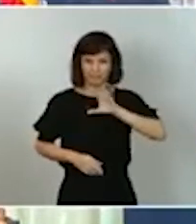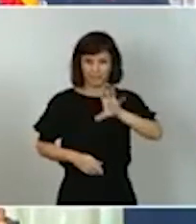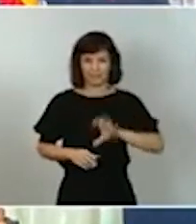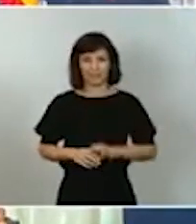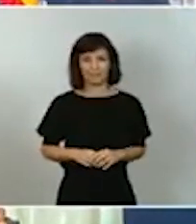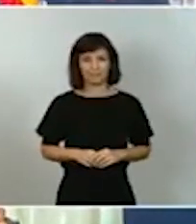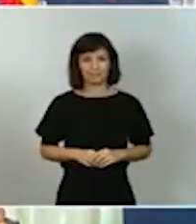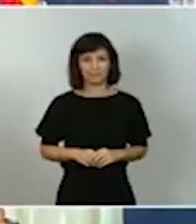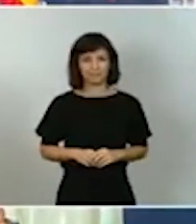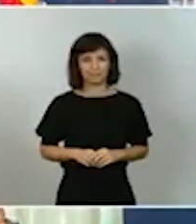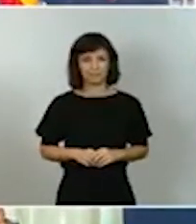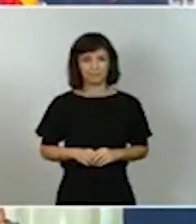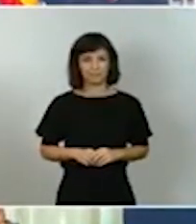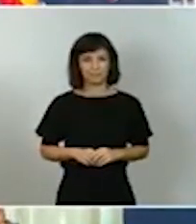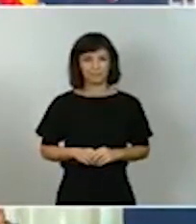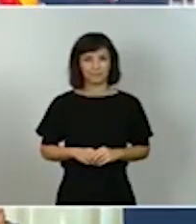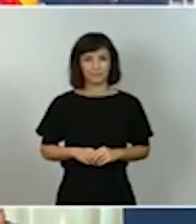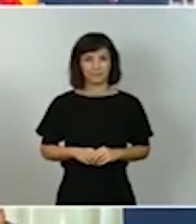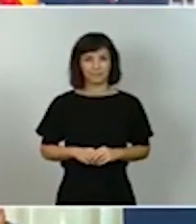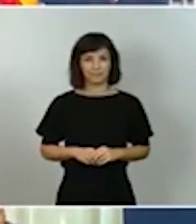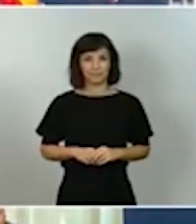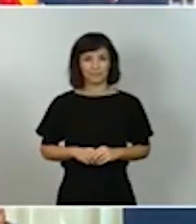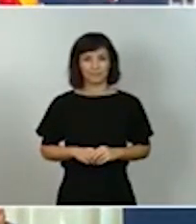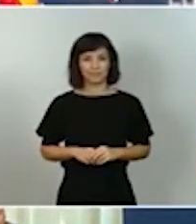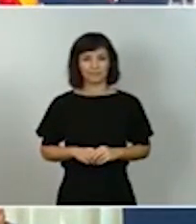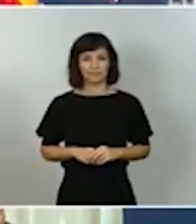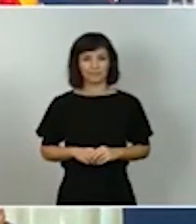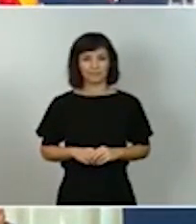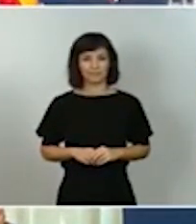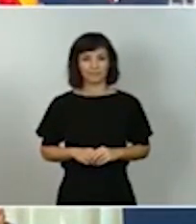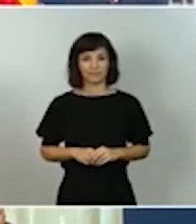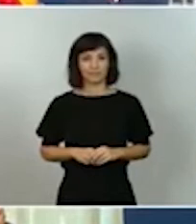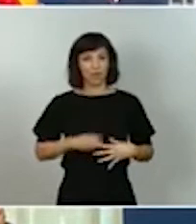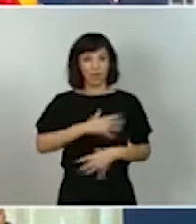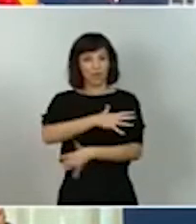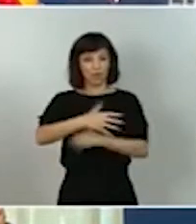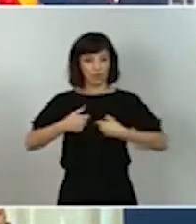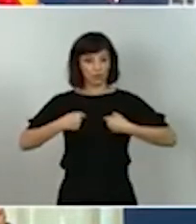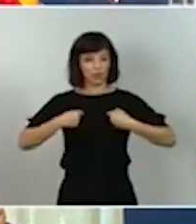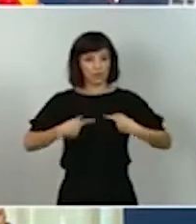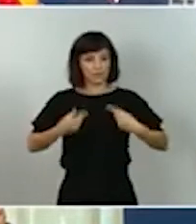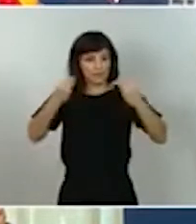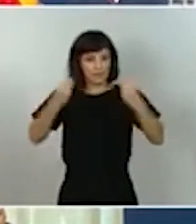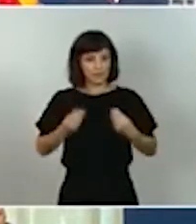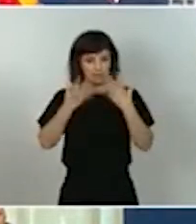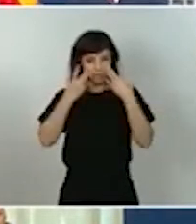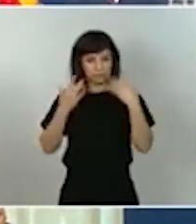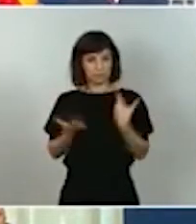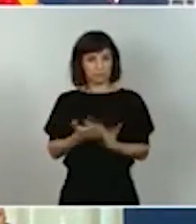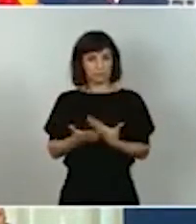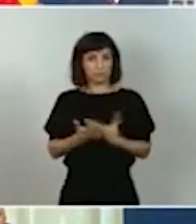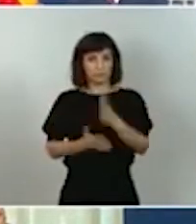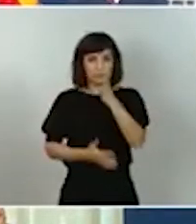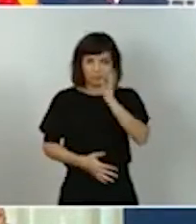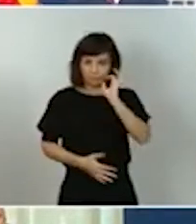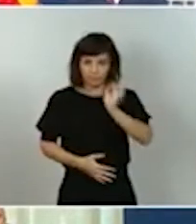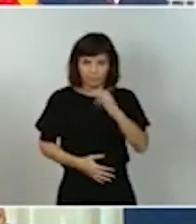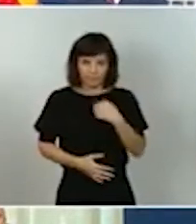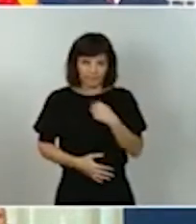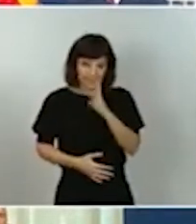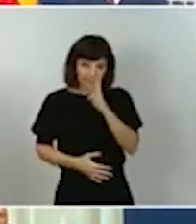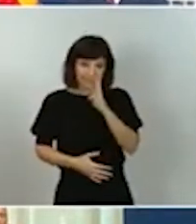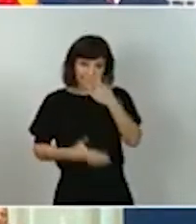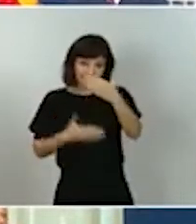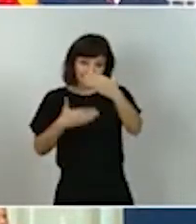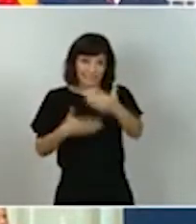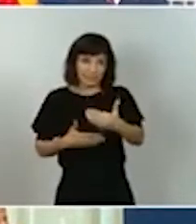con el fin también de garantizar la correcta ejecución de los fondos porque efectivamente tenemos un desafío enorme durante los tres los próximos